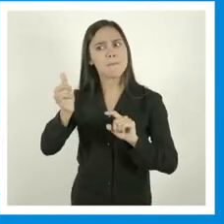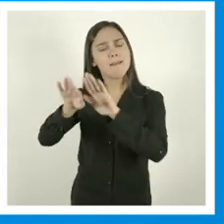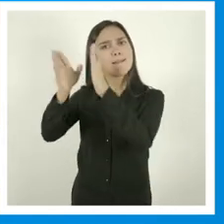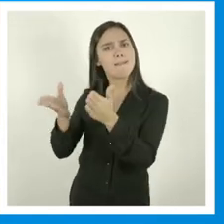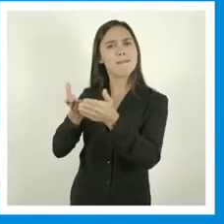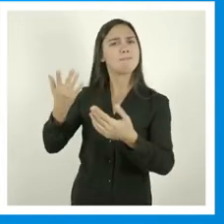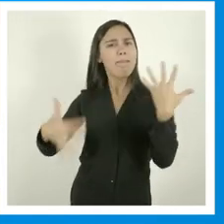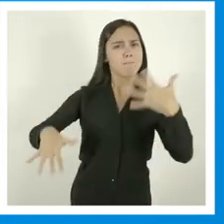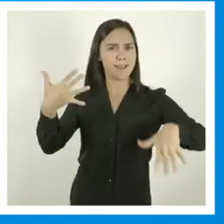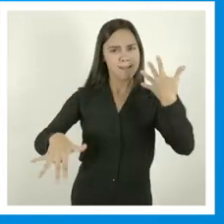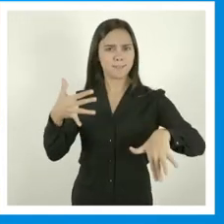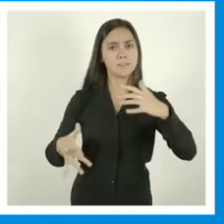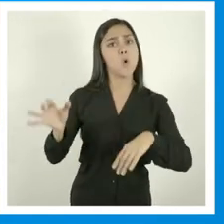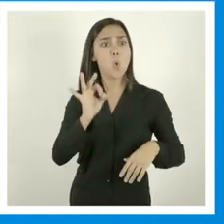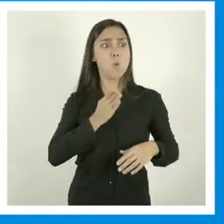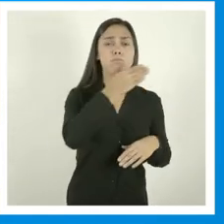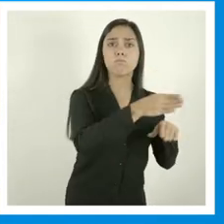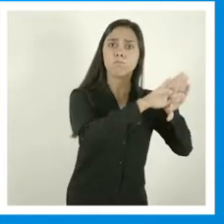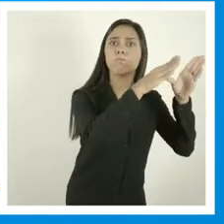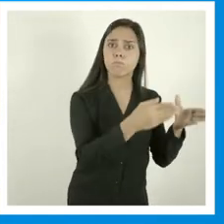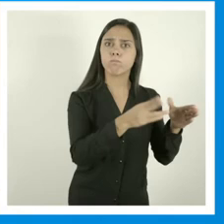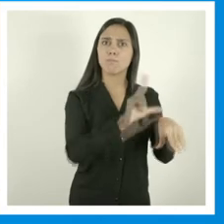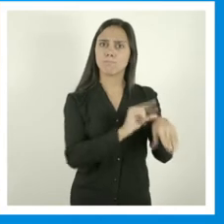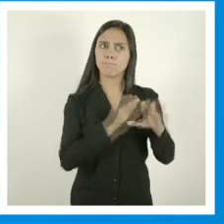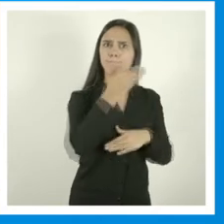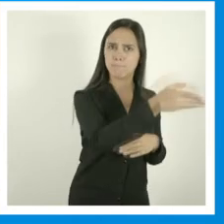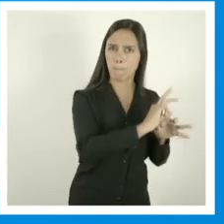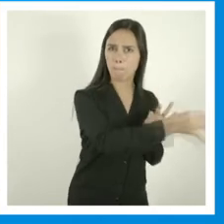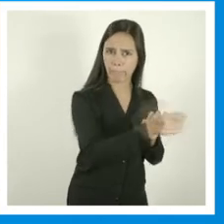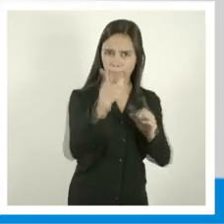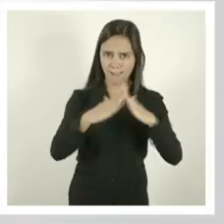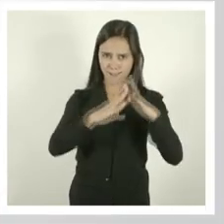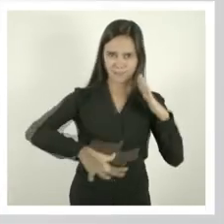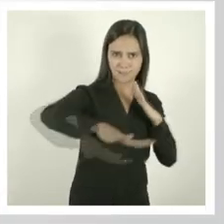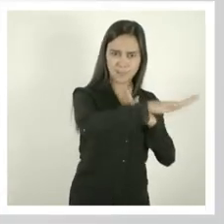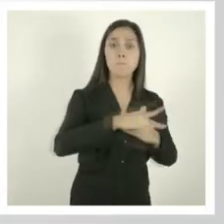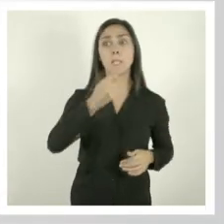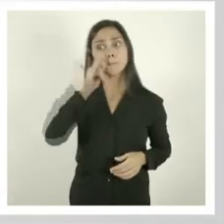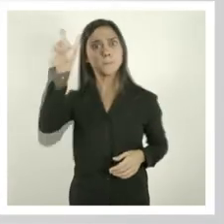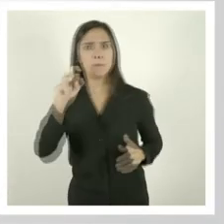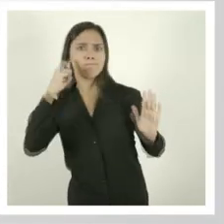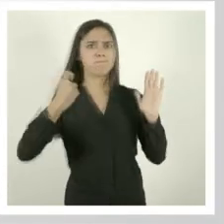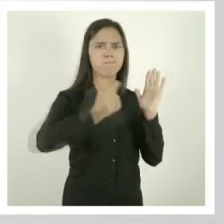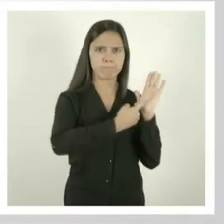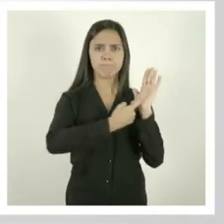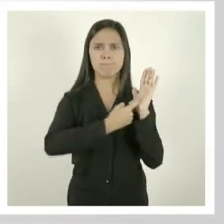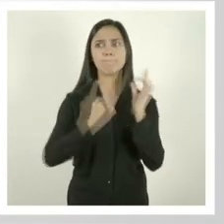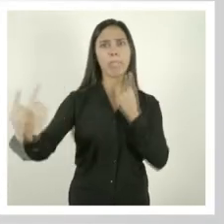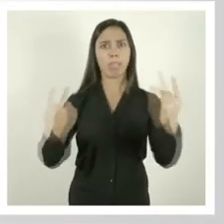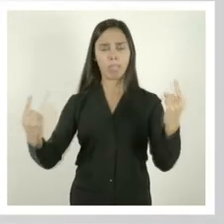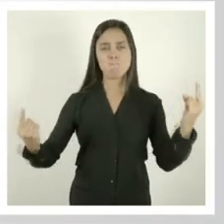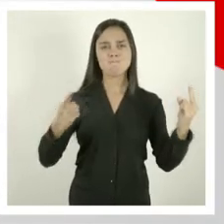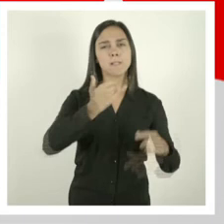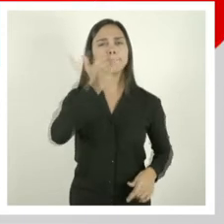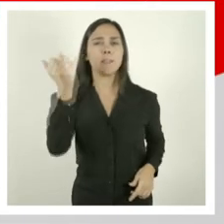de emergencias o como última instancia acudí al centro de salud más cercano. Para realizar denuncias por incumplimiento de cuarentena